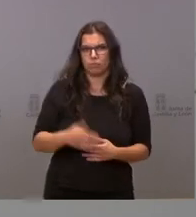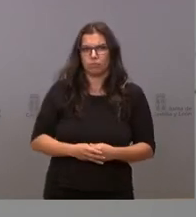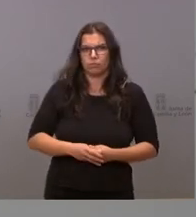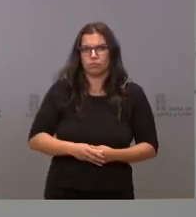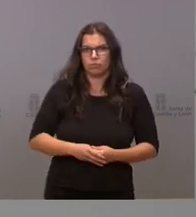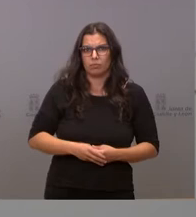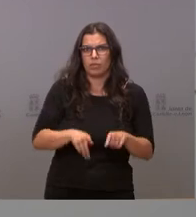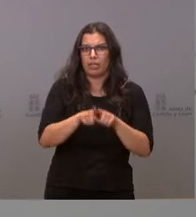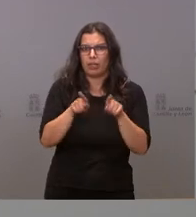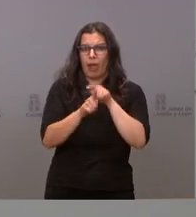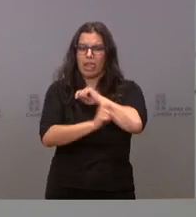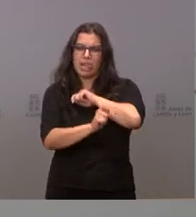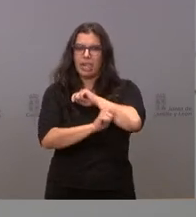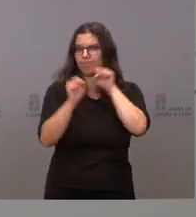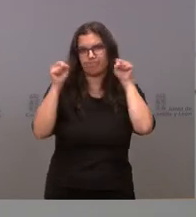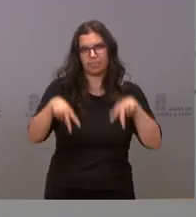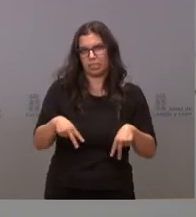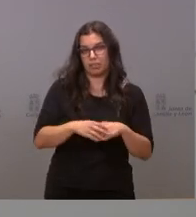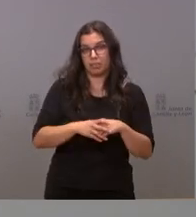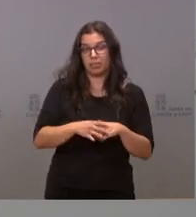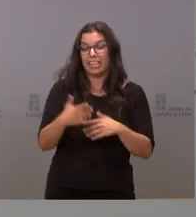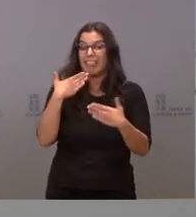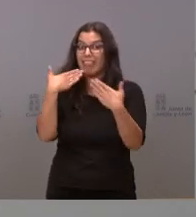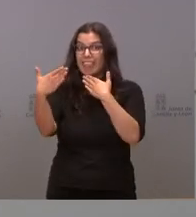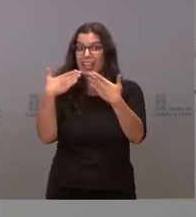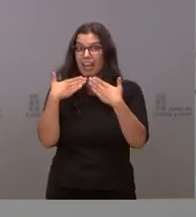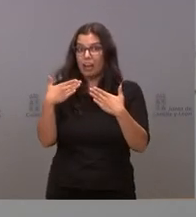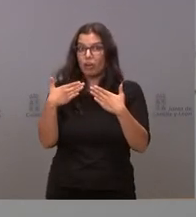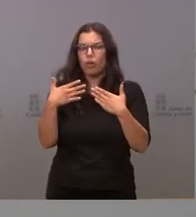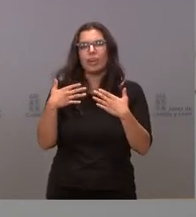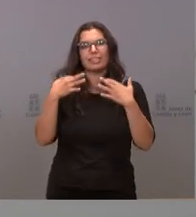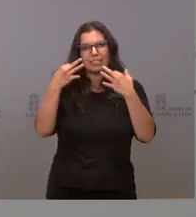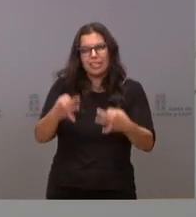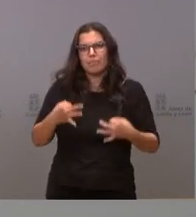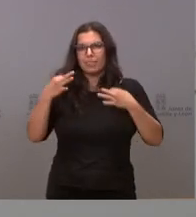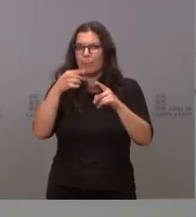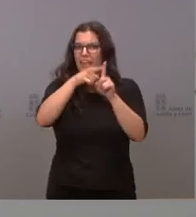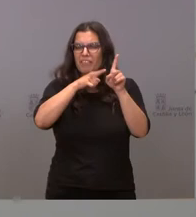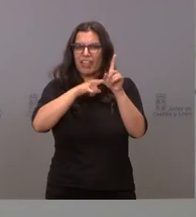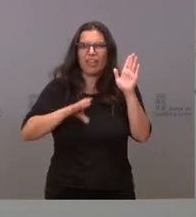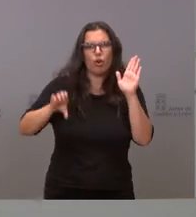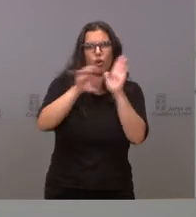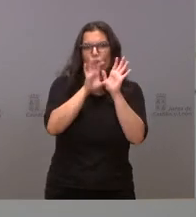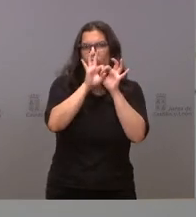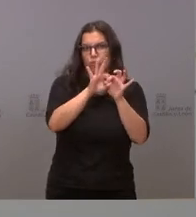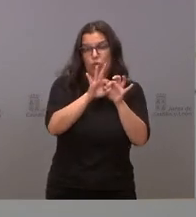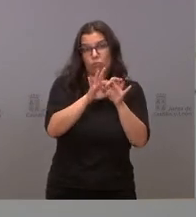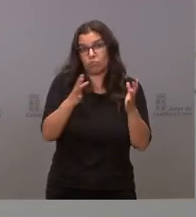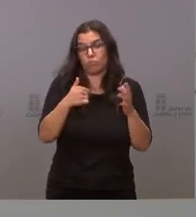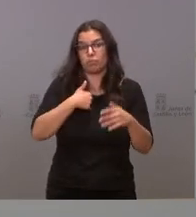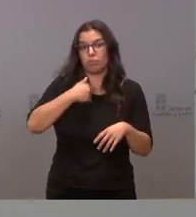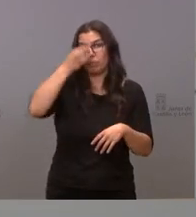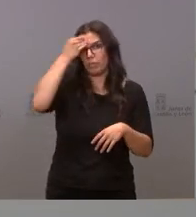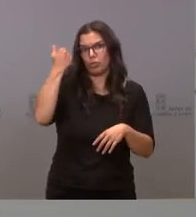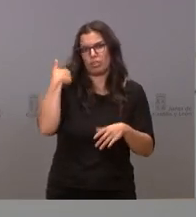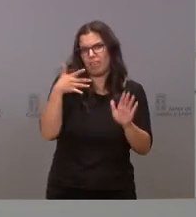cartas marcadas, y además que ese diálogo esté siempre dentro de la Constitución. Creo que he